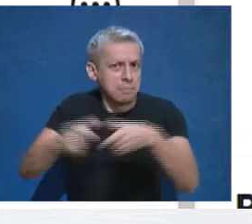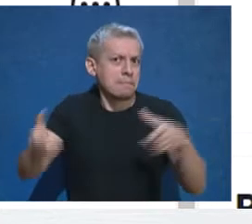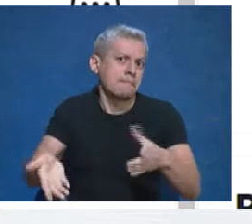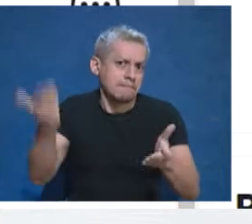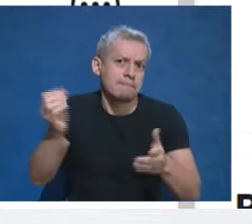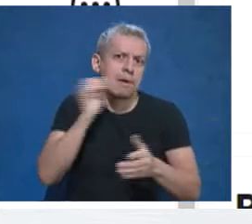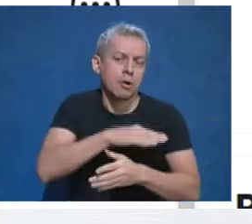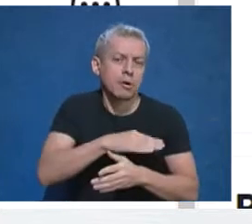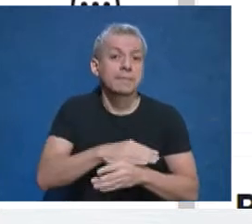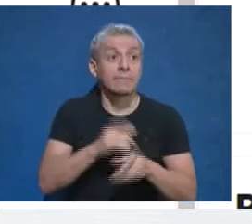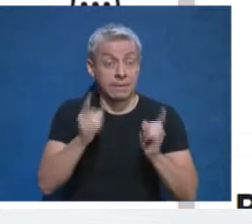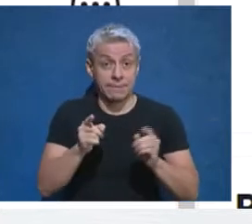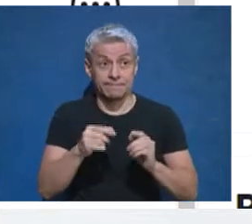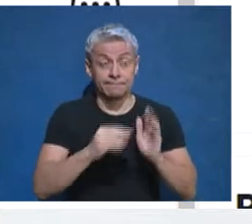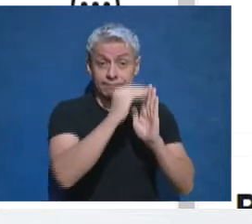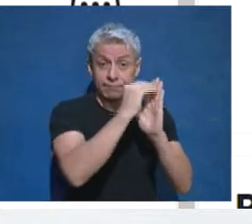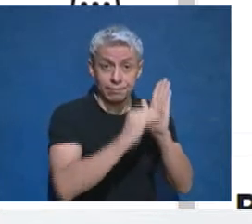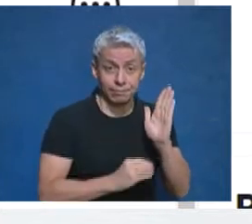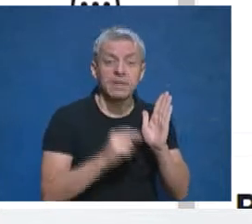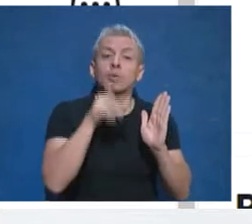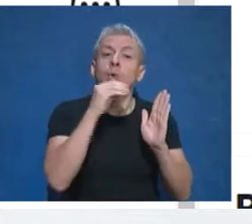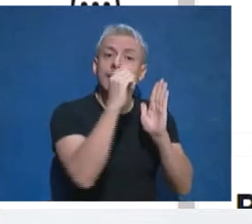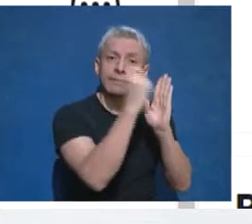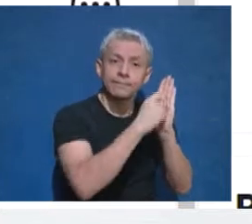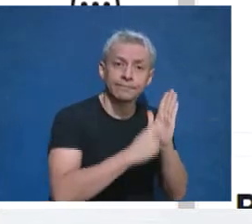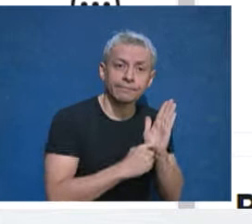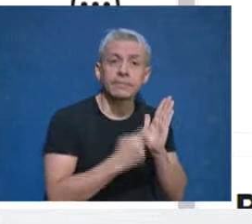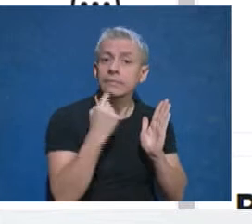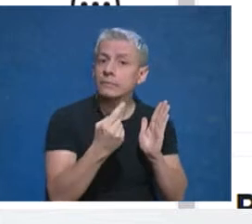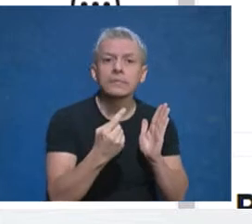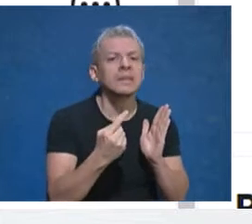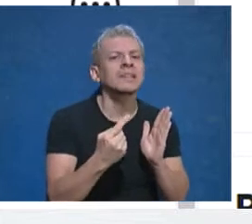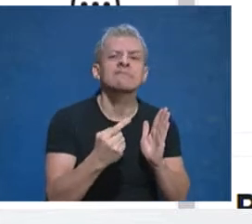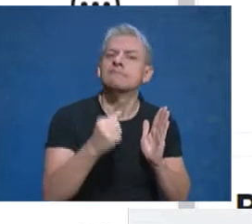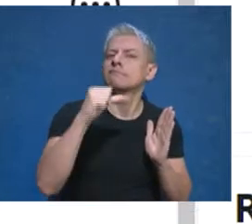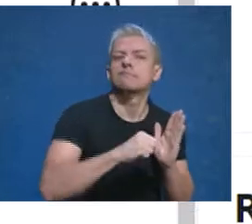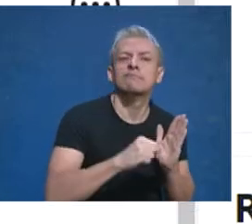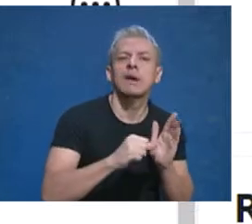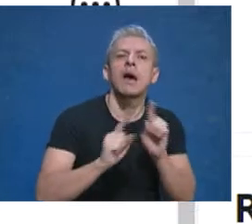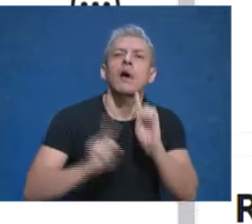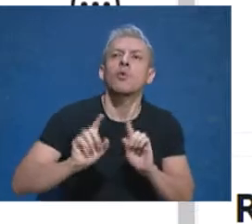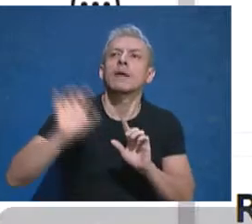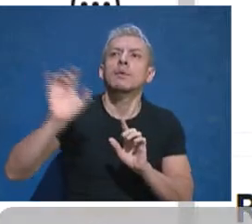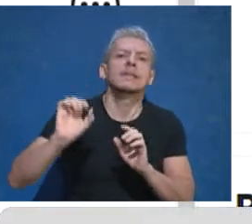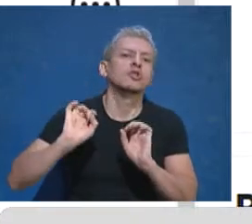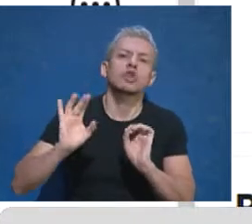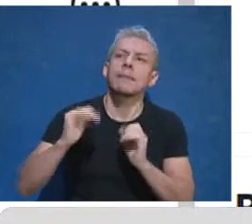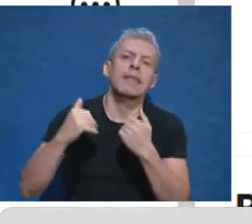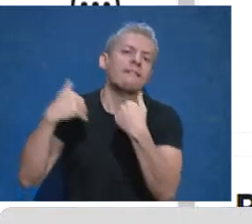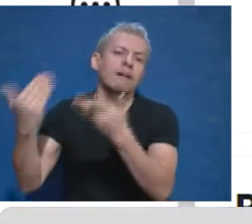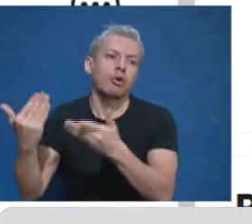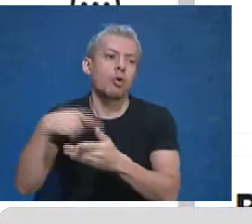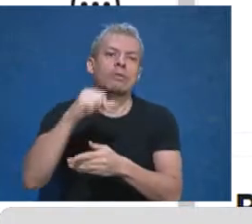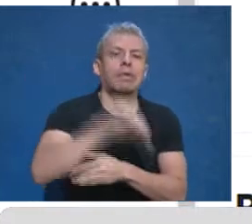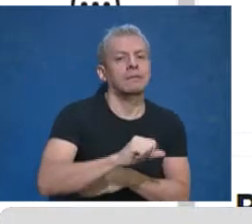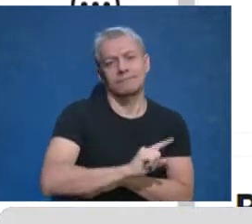aclara en este hilo, Rodolfo Suárez, vía Twitter, nunca es bueno cuando los beneficios son solo para algunas provincias, pero es peor si esos